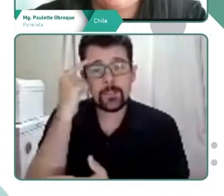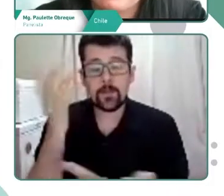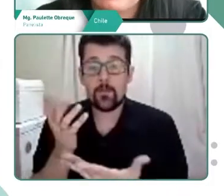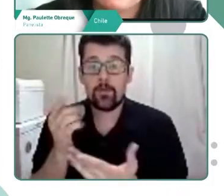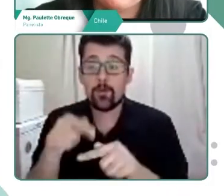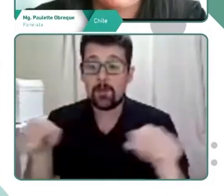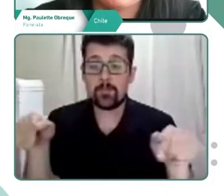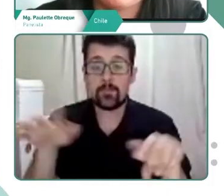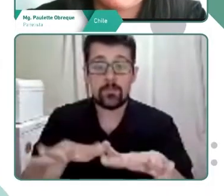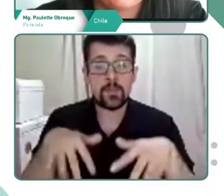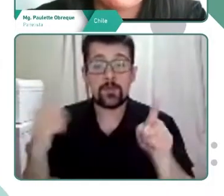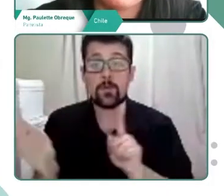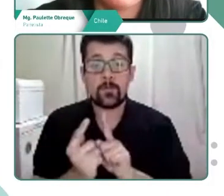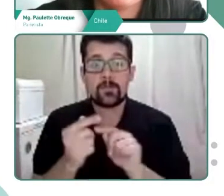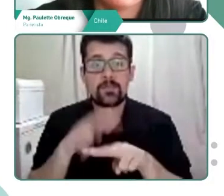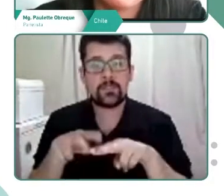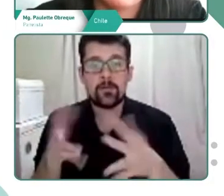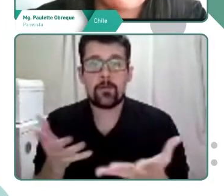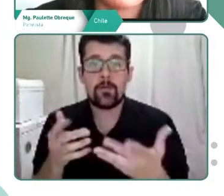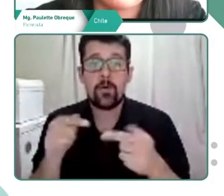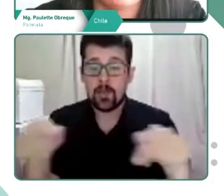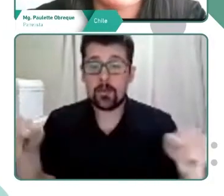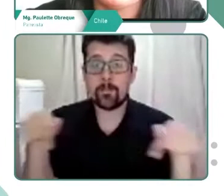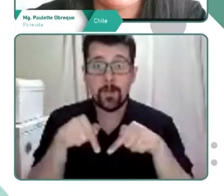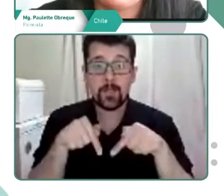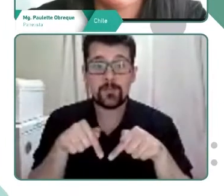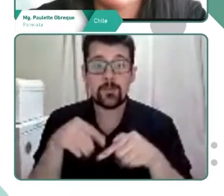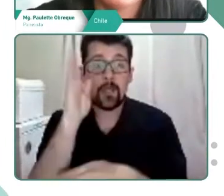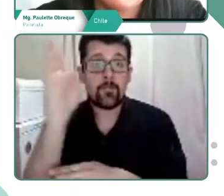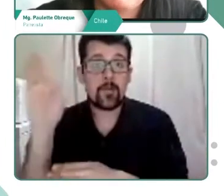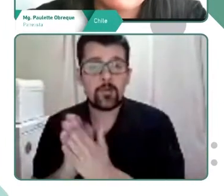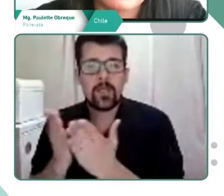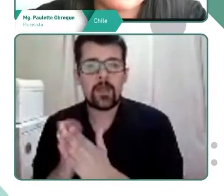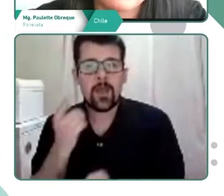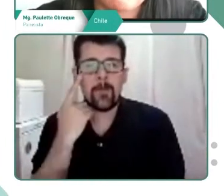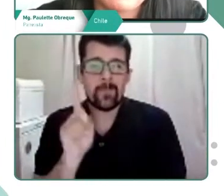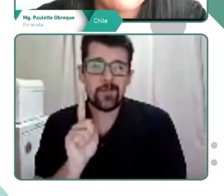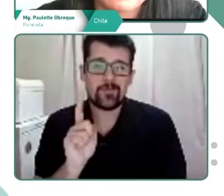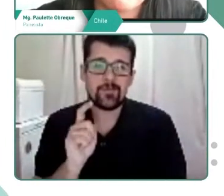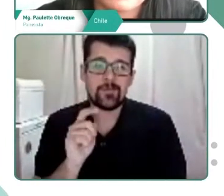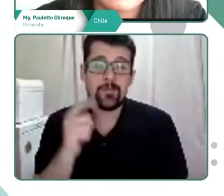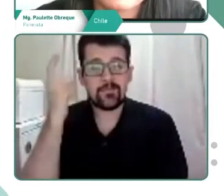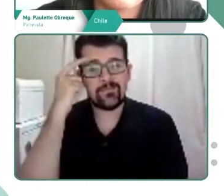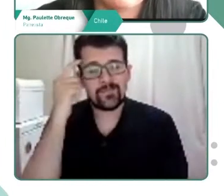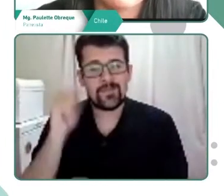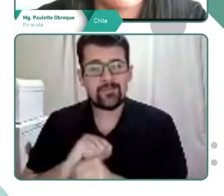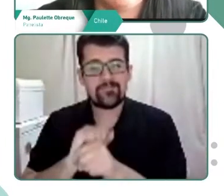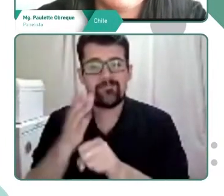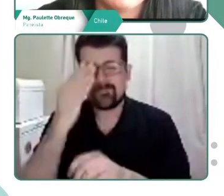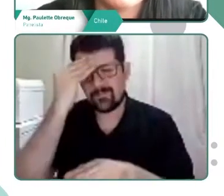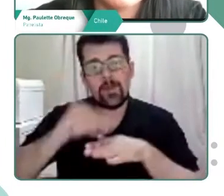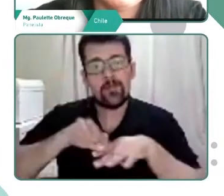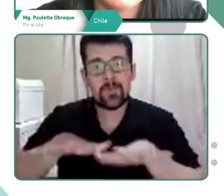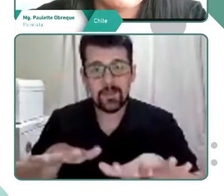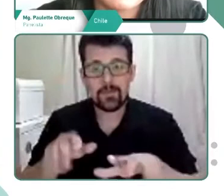desarrollar, ¿verdad?, en el espacio de la biblioteca, pero debido a la situación de pandemia, estas jornadas se tuvieron que